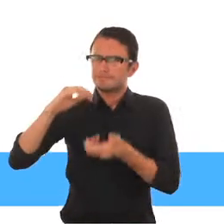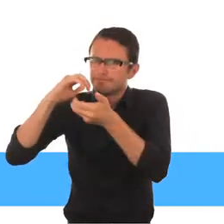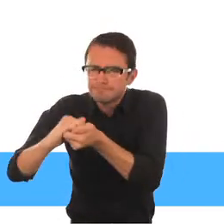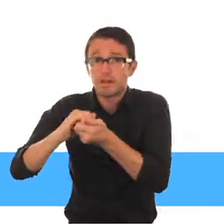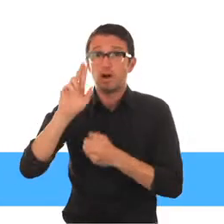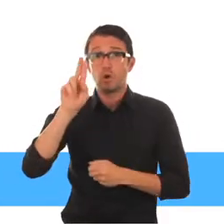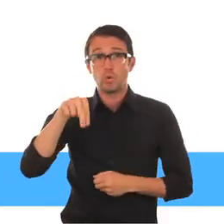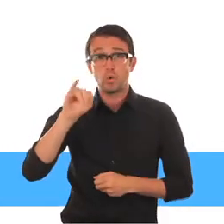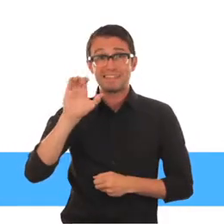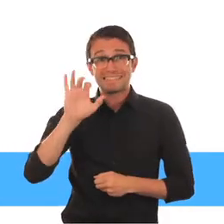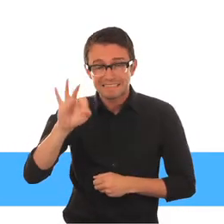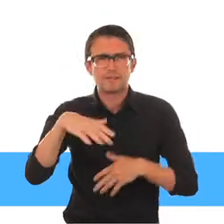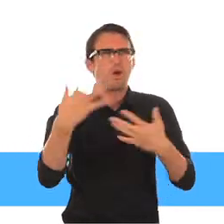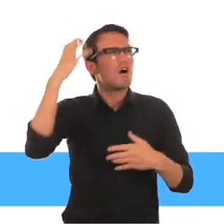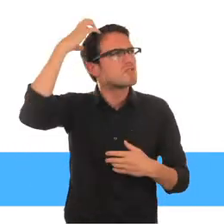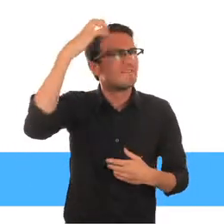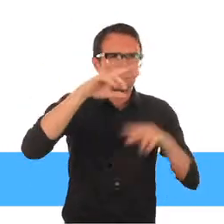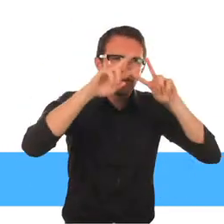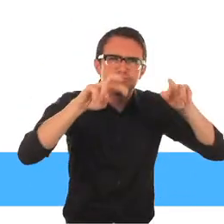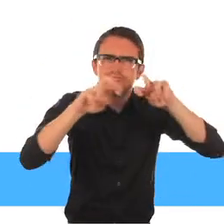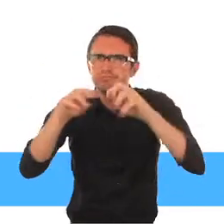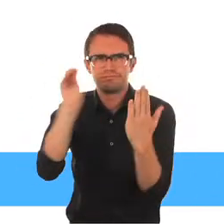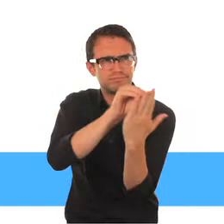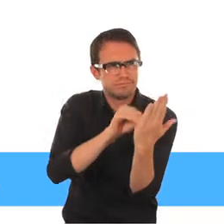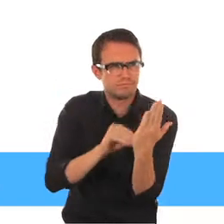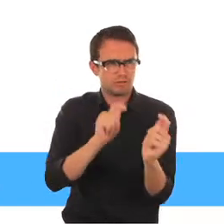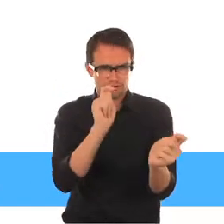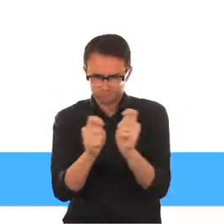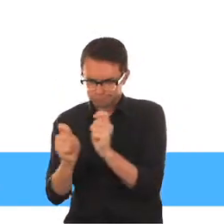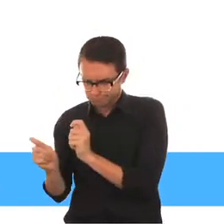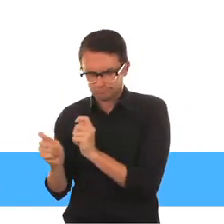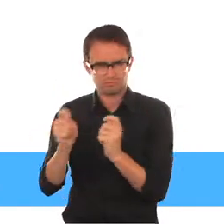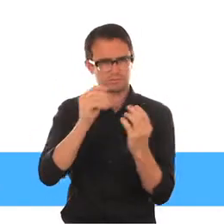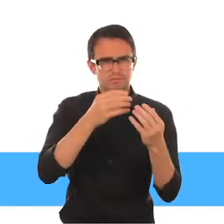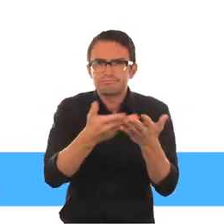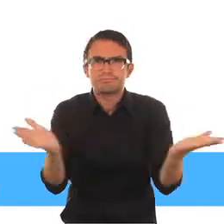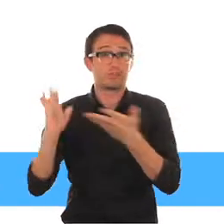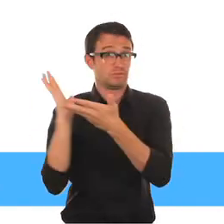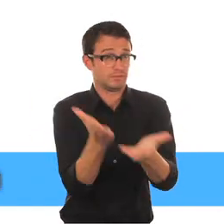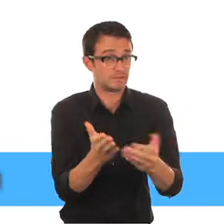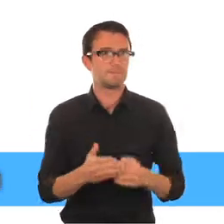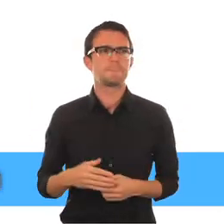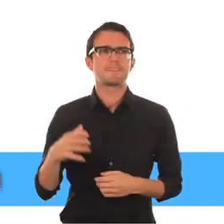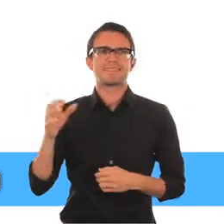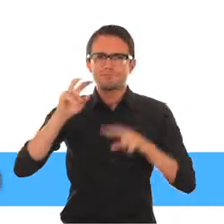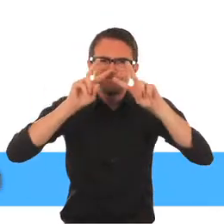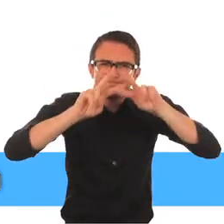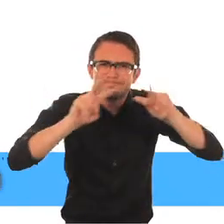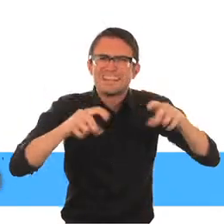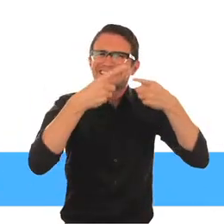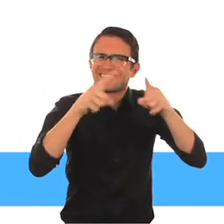garantizar que la discapacidad se incluya en los censos y las encuestas Debemos tomar en cuenta a esta población, desde la elaboración del